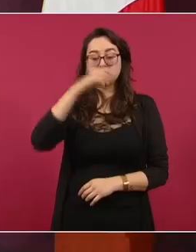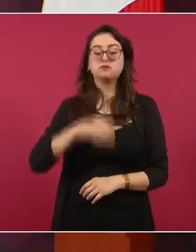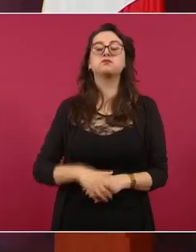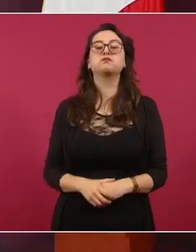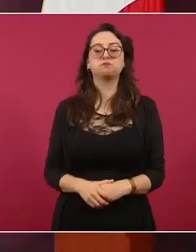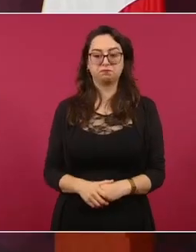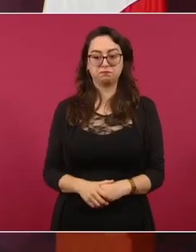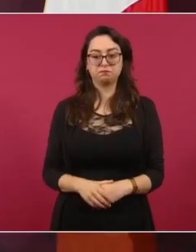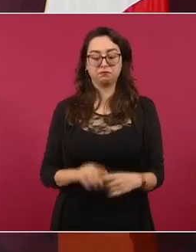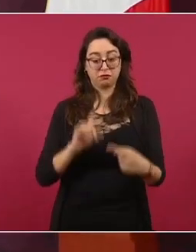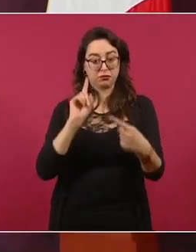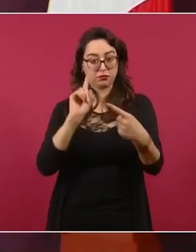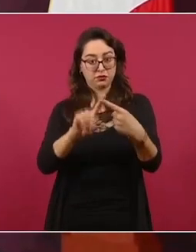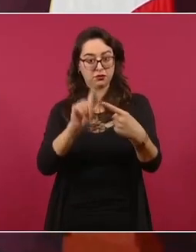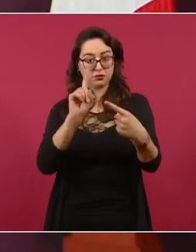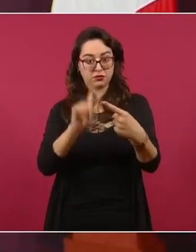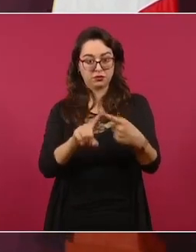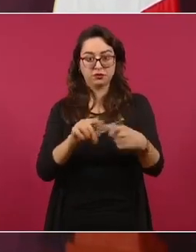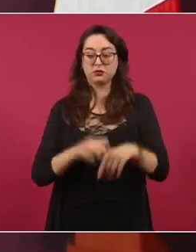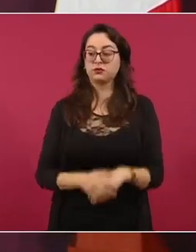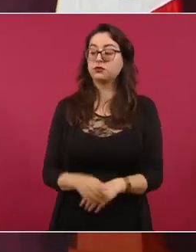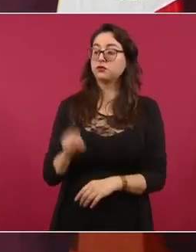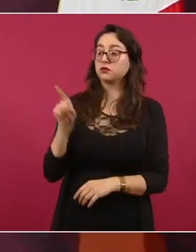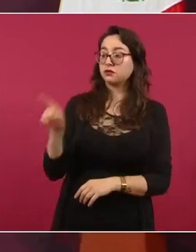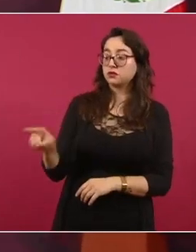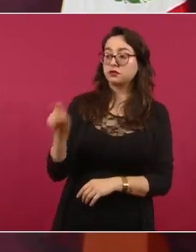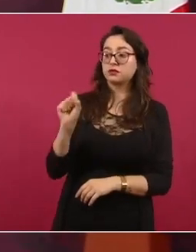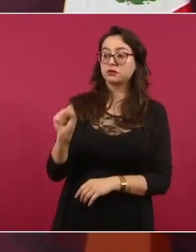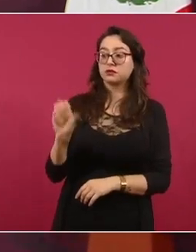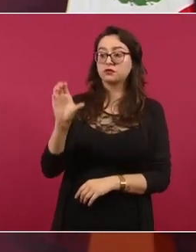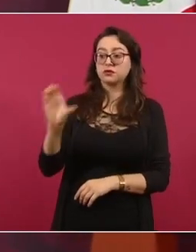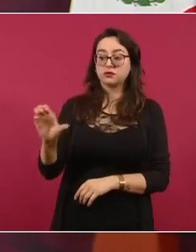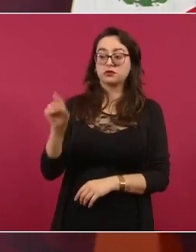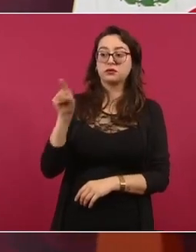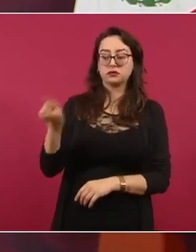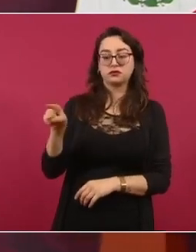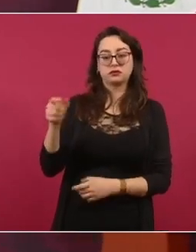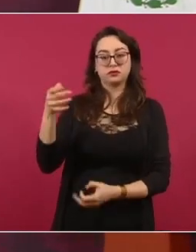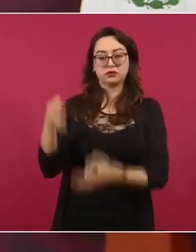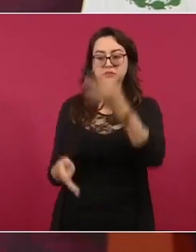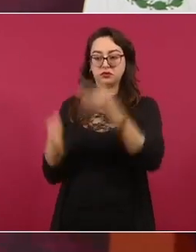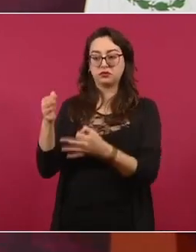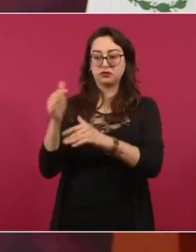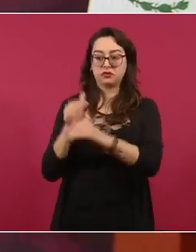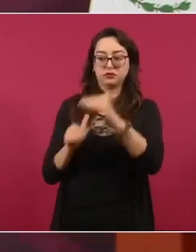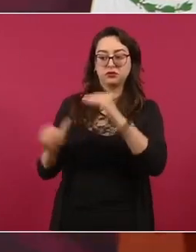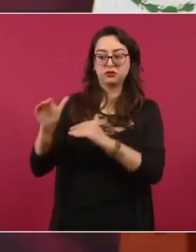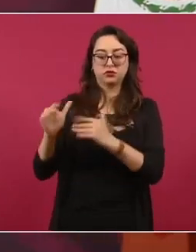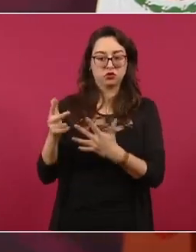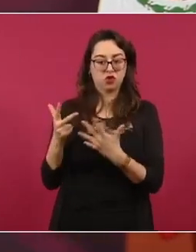ocho ministros de la Suprema Corte, con excepción de tres,